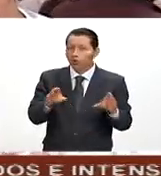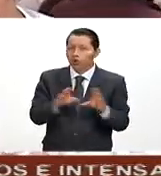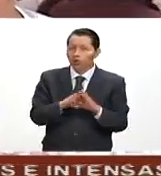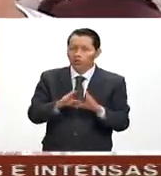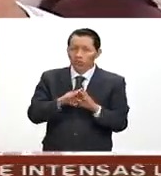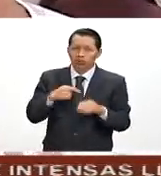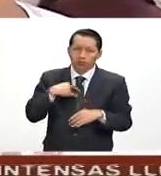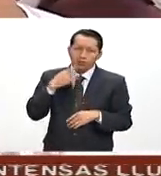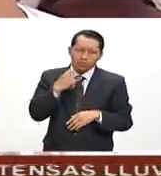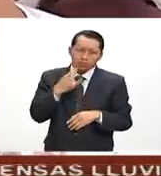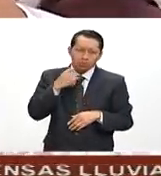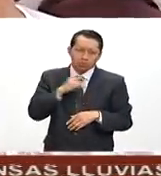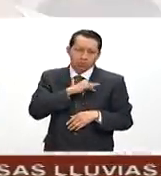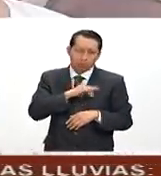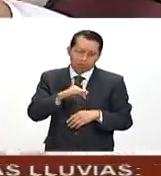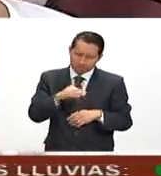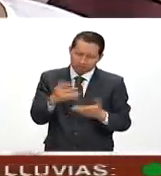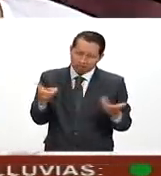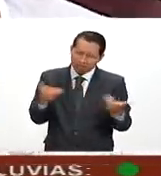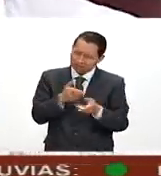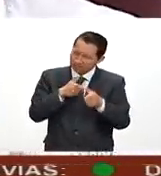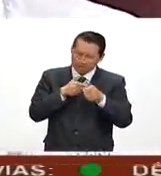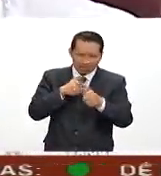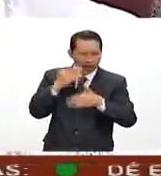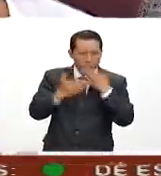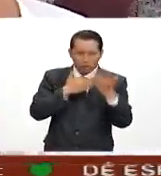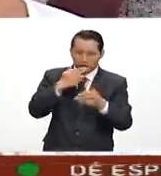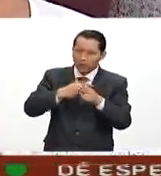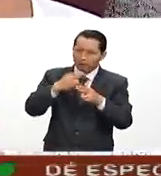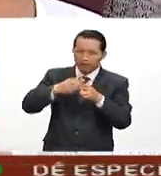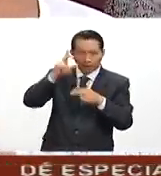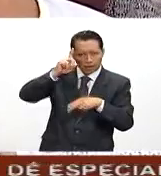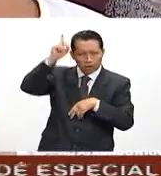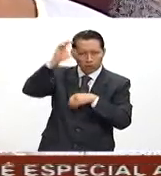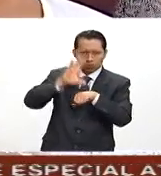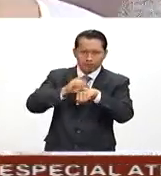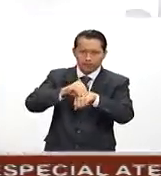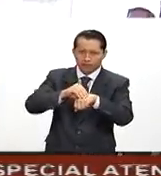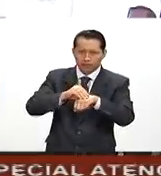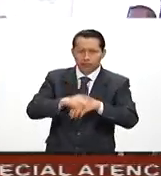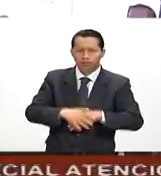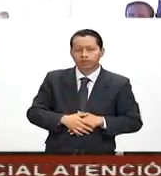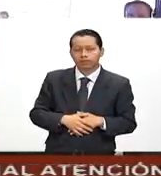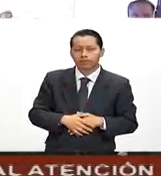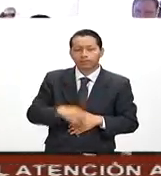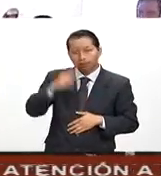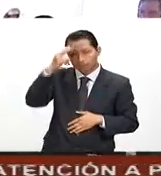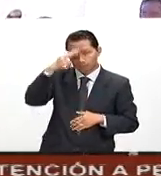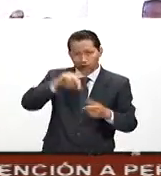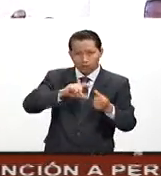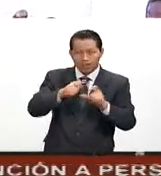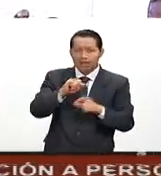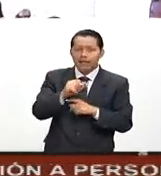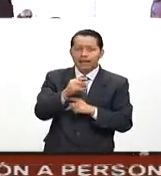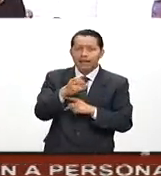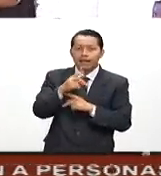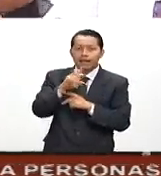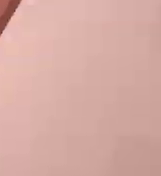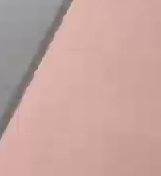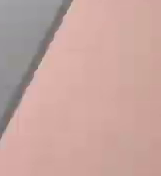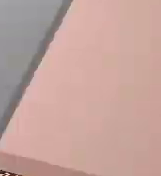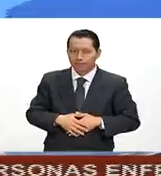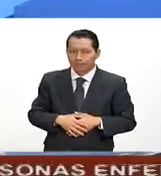lo posible a seguir estudiando hasta donde Dios me dé licencia y yo pueda. Para México al Día, Jacqueline López Arate.